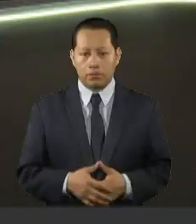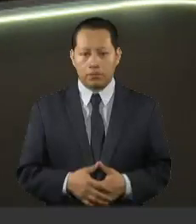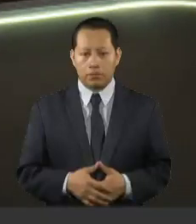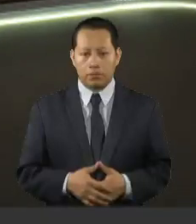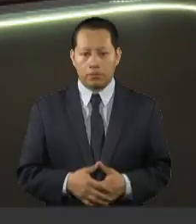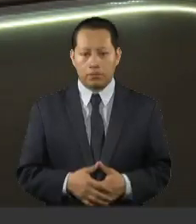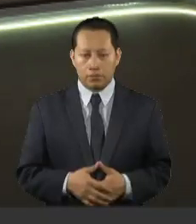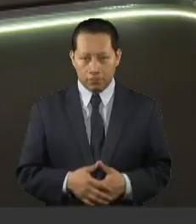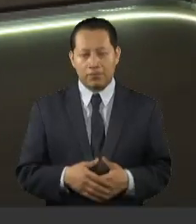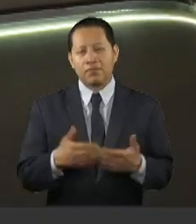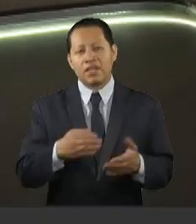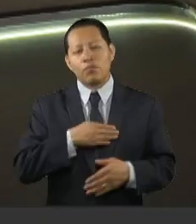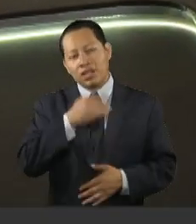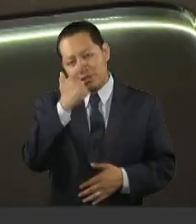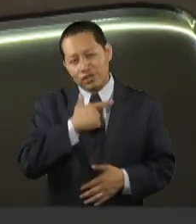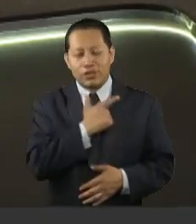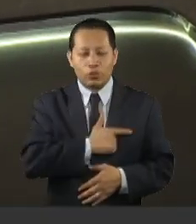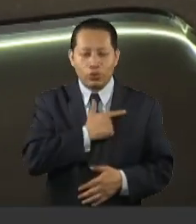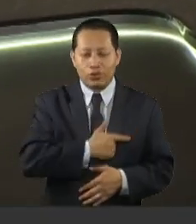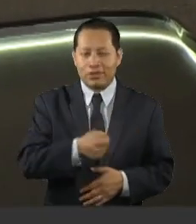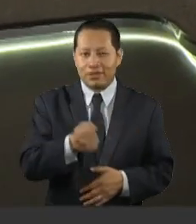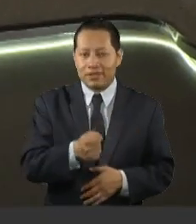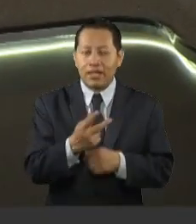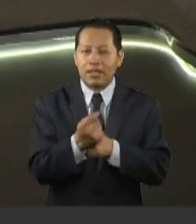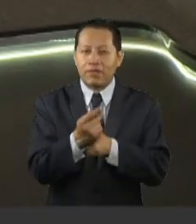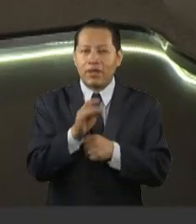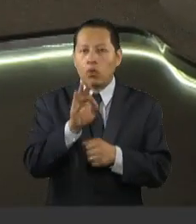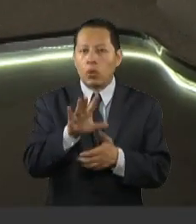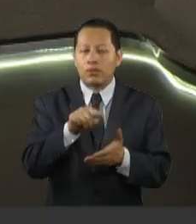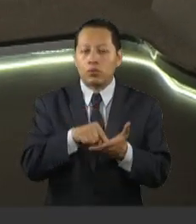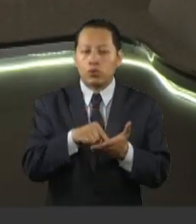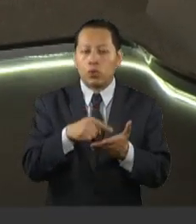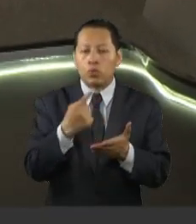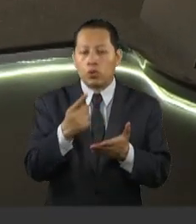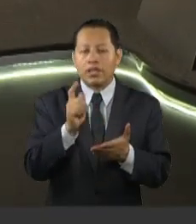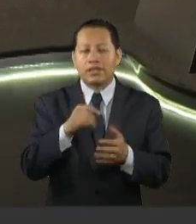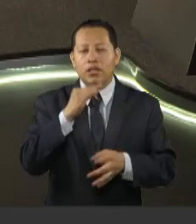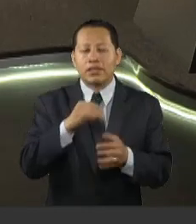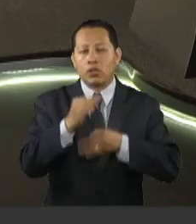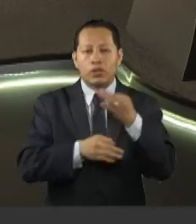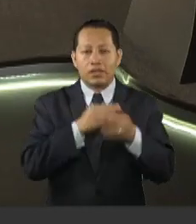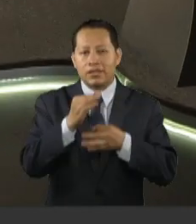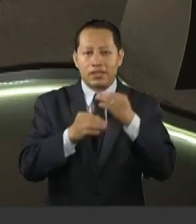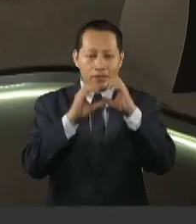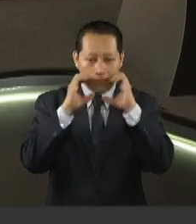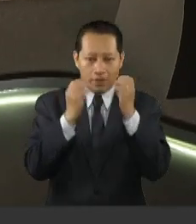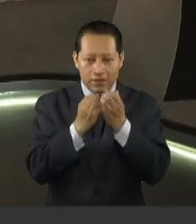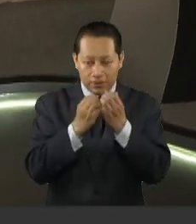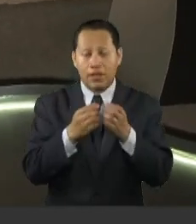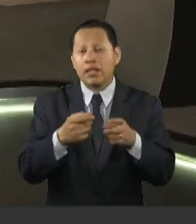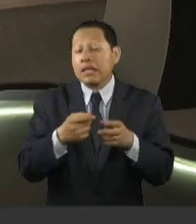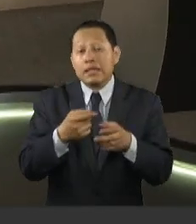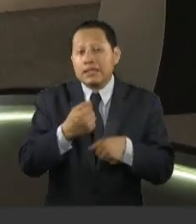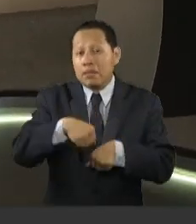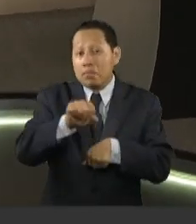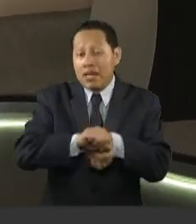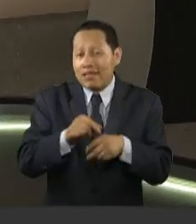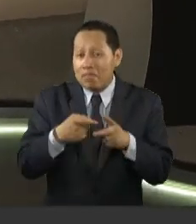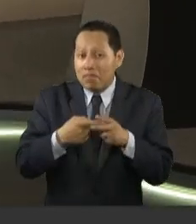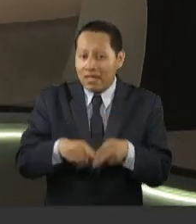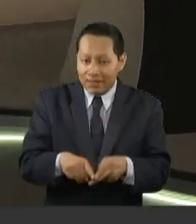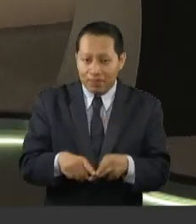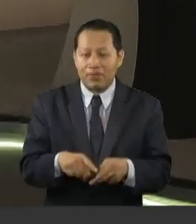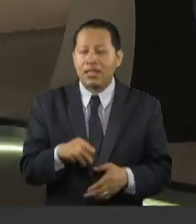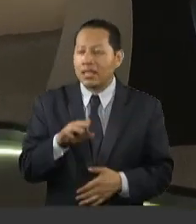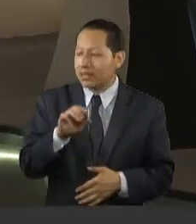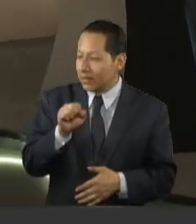Buenas noches, es un gusto saludarle por la frecuencia del 45.1 aquí en Noticias del Congreso e Iniciando Semana. Buenas noches, Ezequiel Aldama.